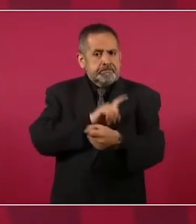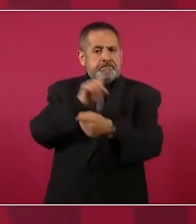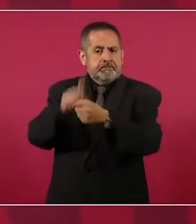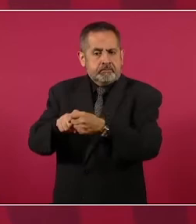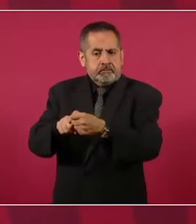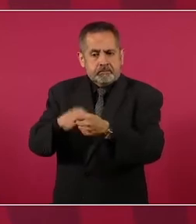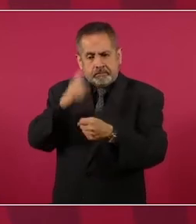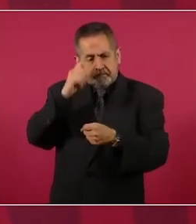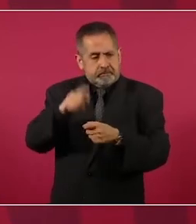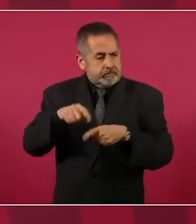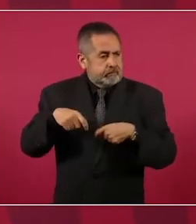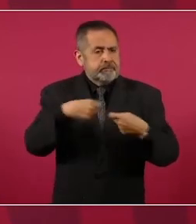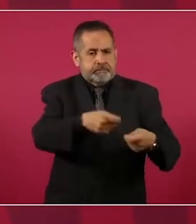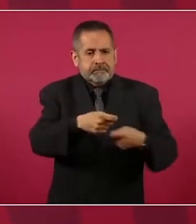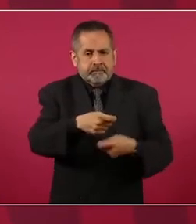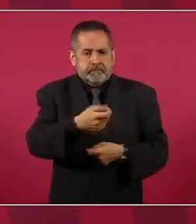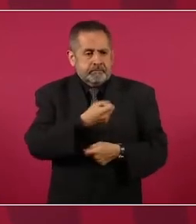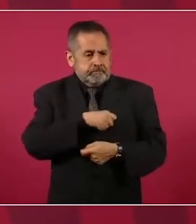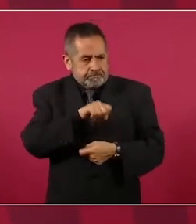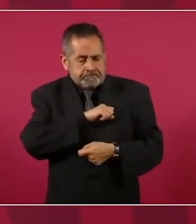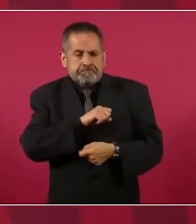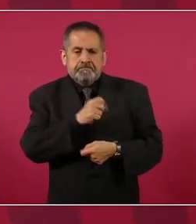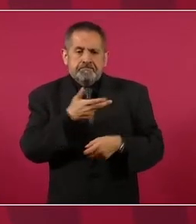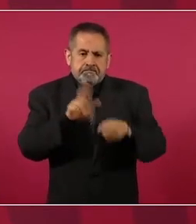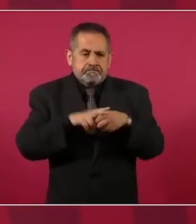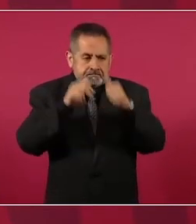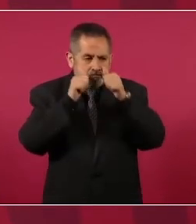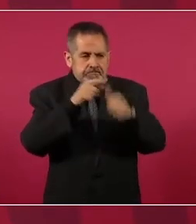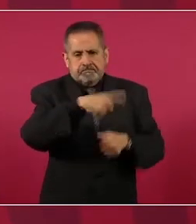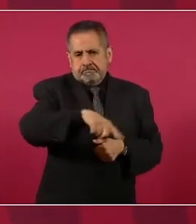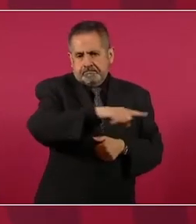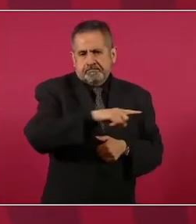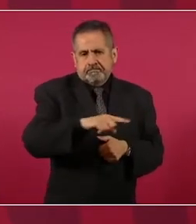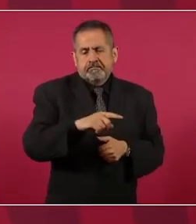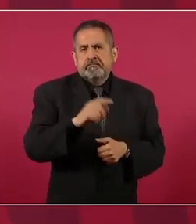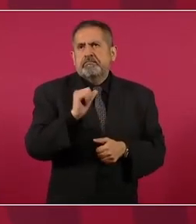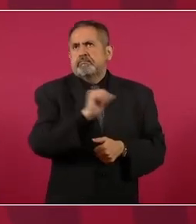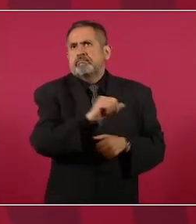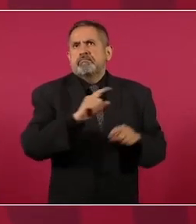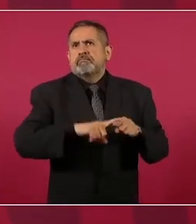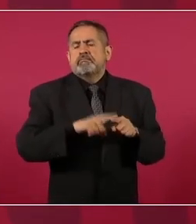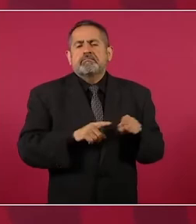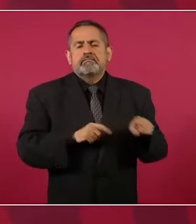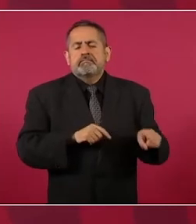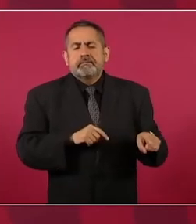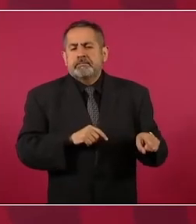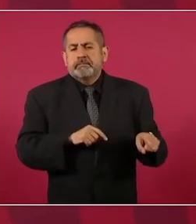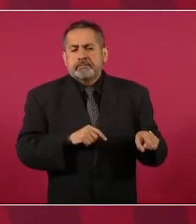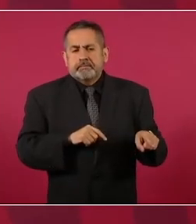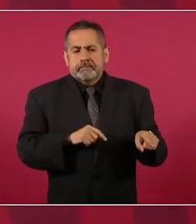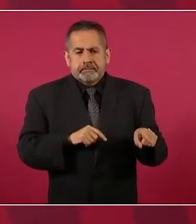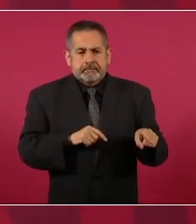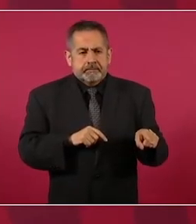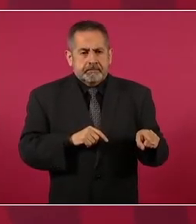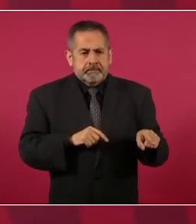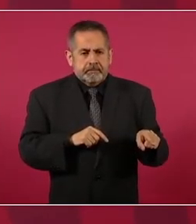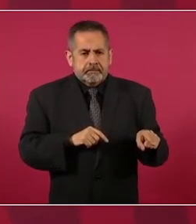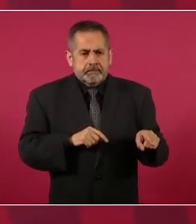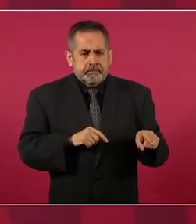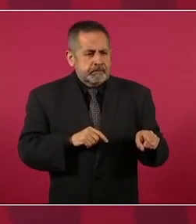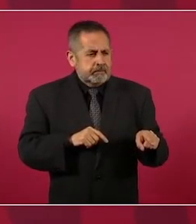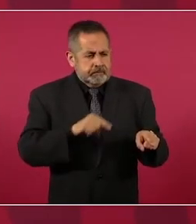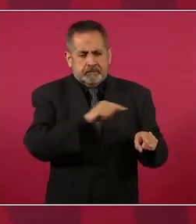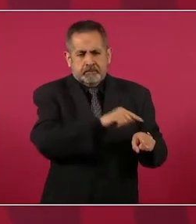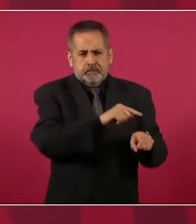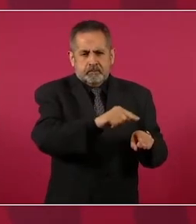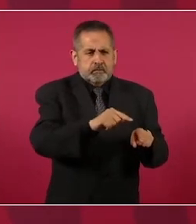salud y de seguridad social a quienes trabajan